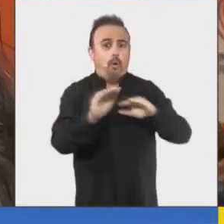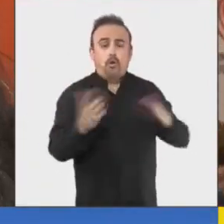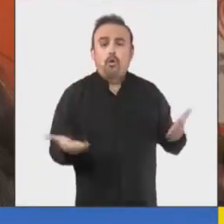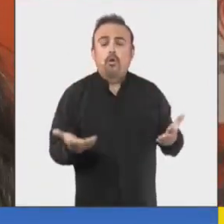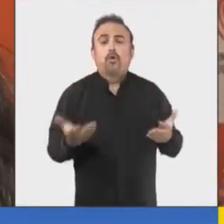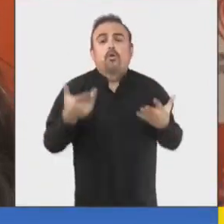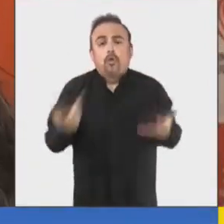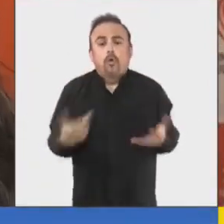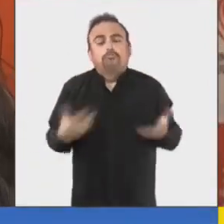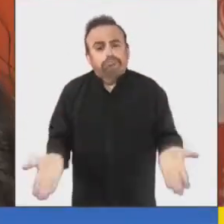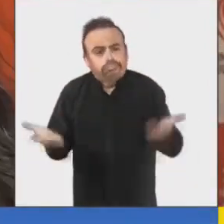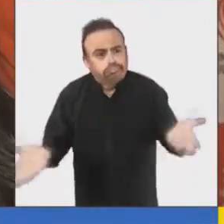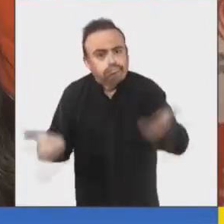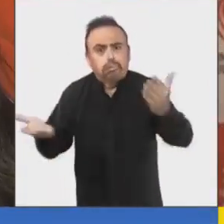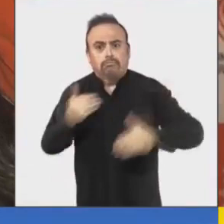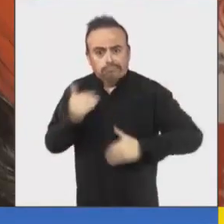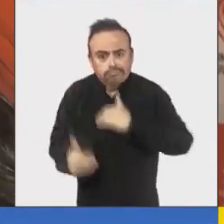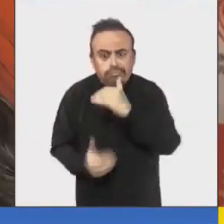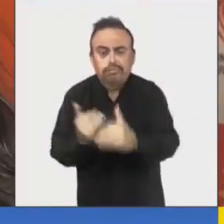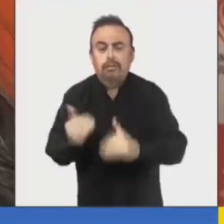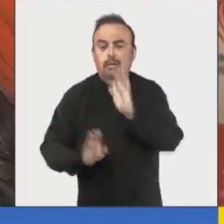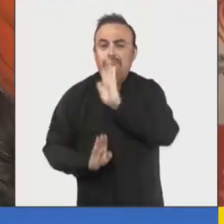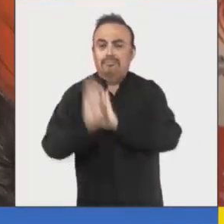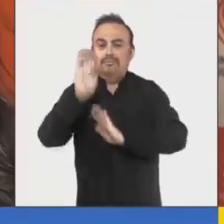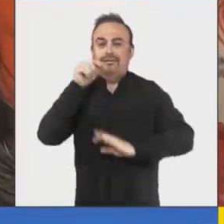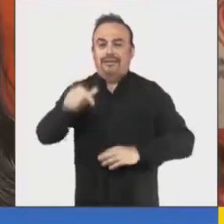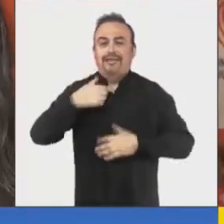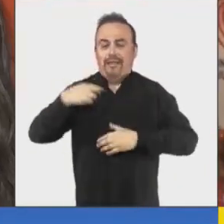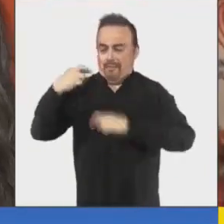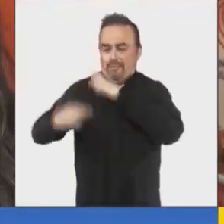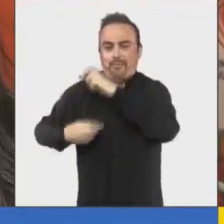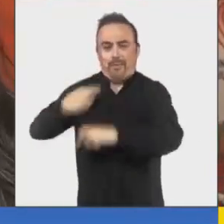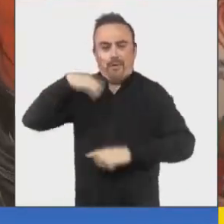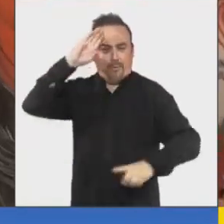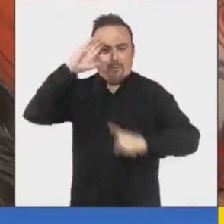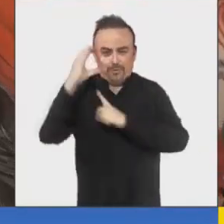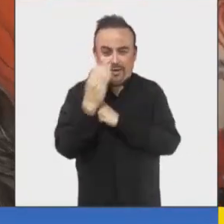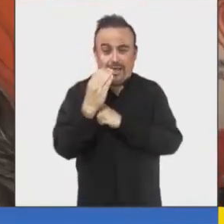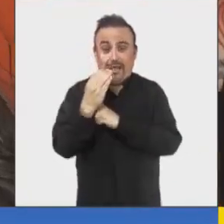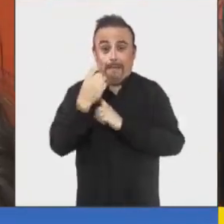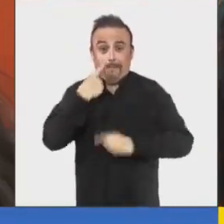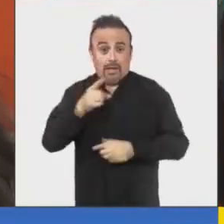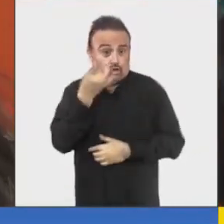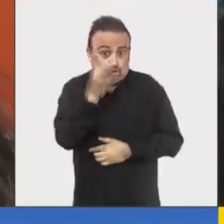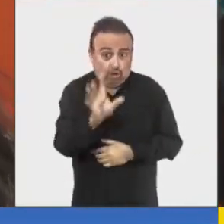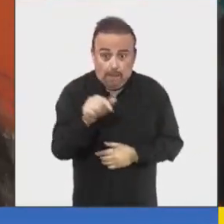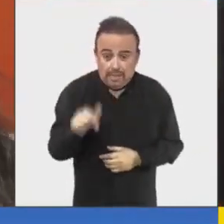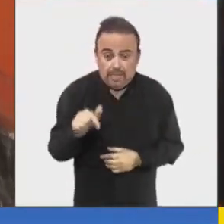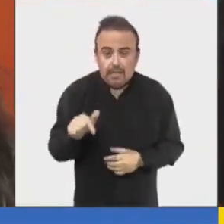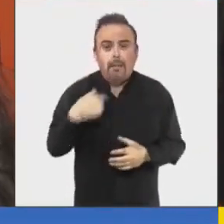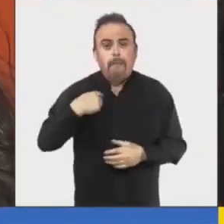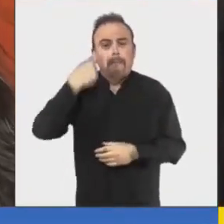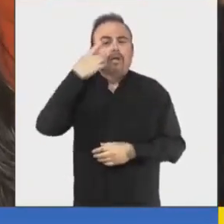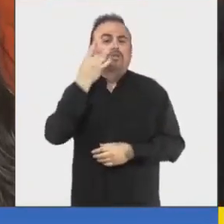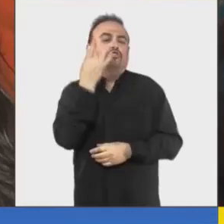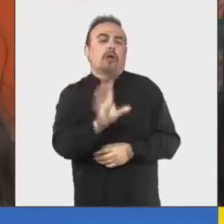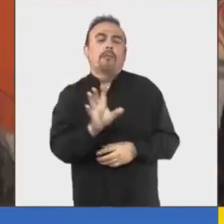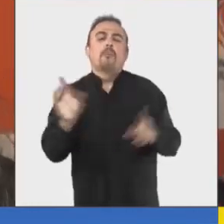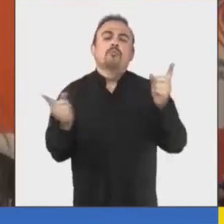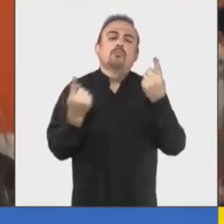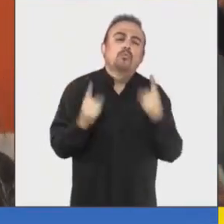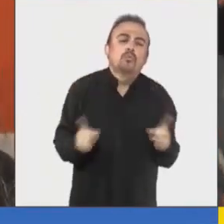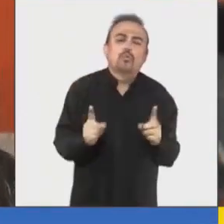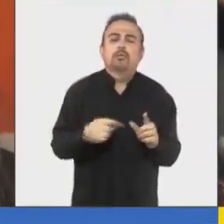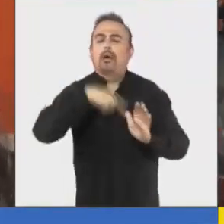permitan y fomenten nuestro patrimonio cultural, pero no solamente visto como lo que uno piensa que solamente es la